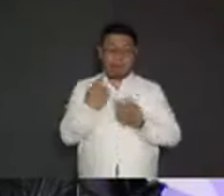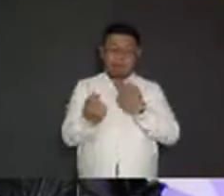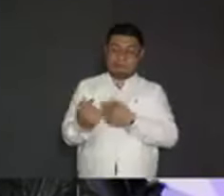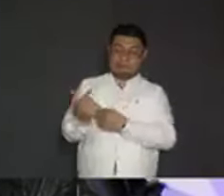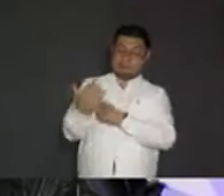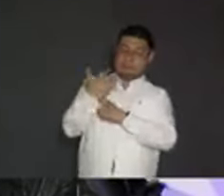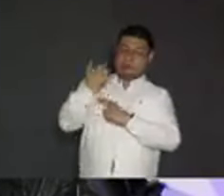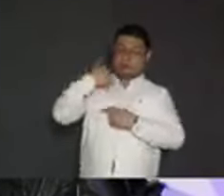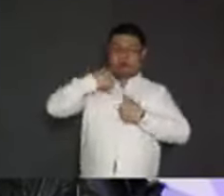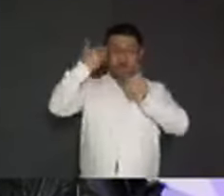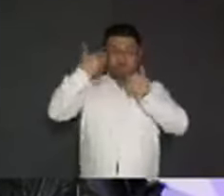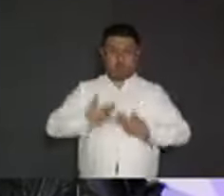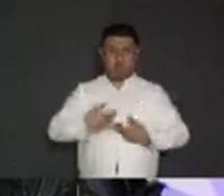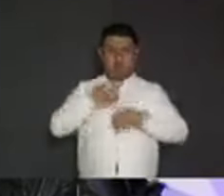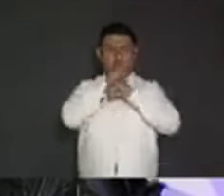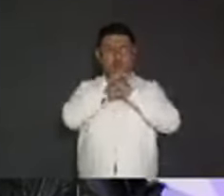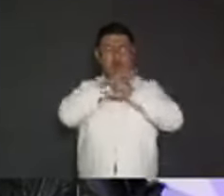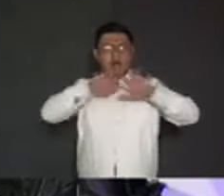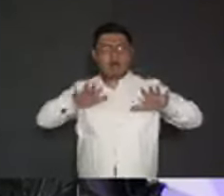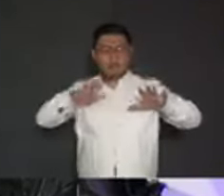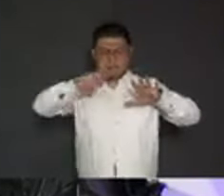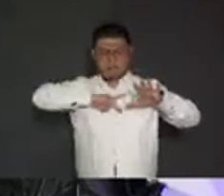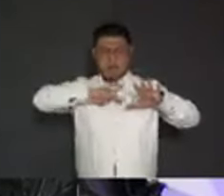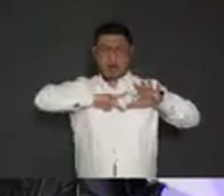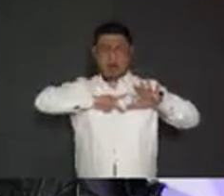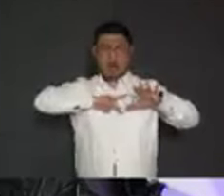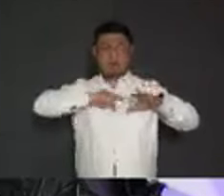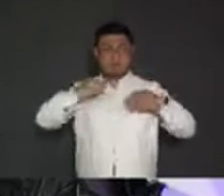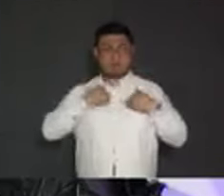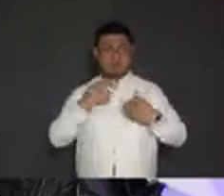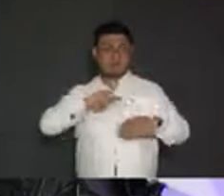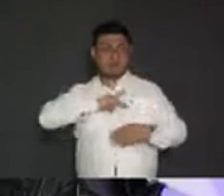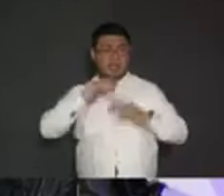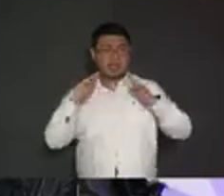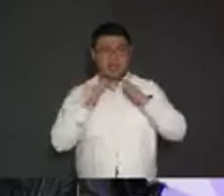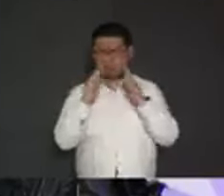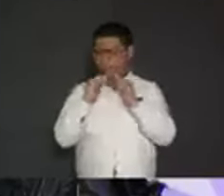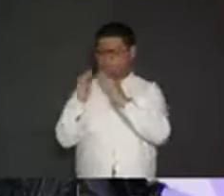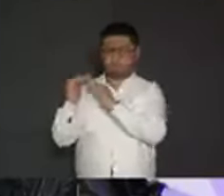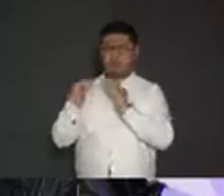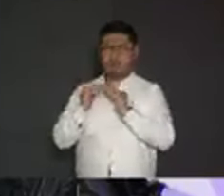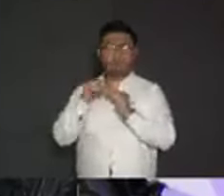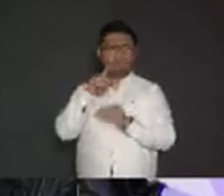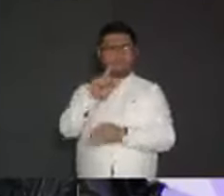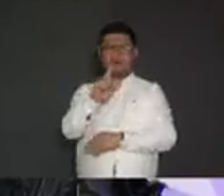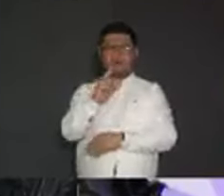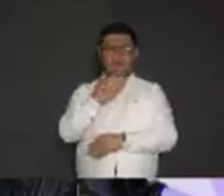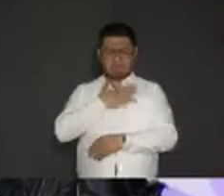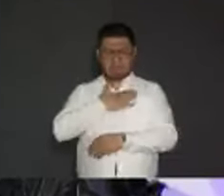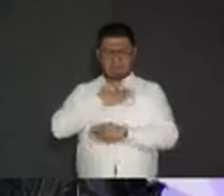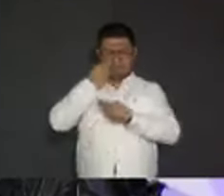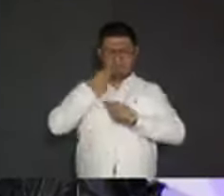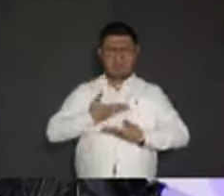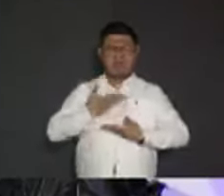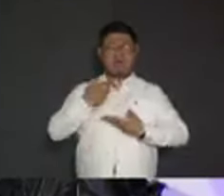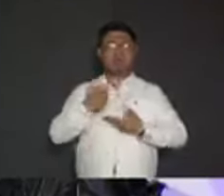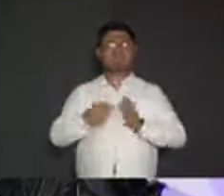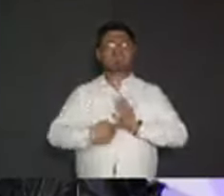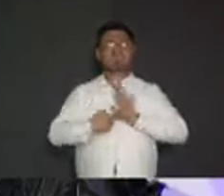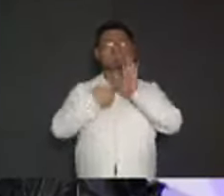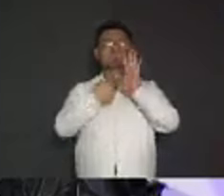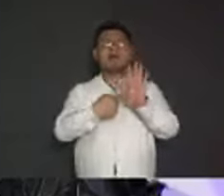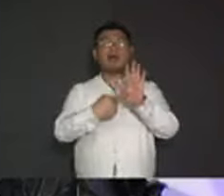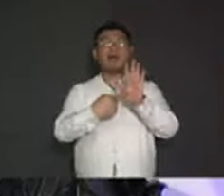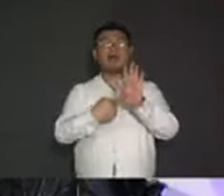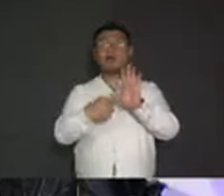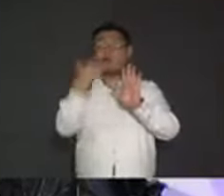patrimonial oculté los bienes de mi propiedad. Pero mi declaración patrimonial tiene una enorme virtud. Es